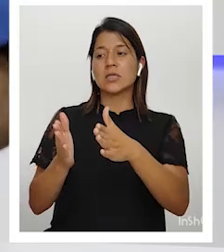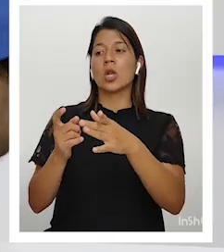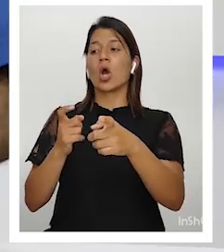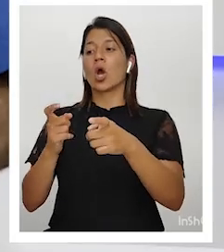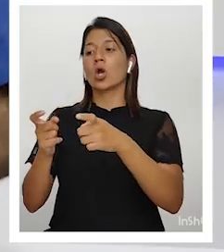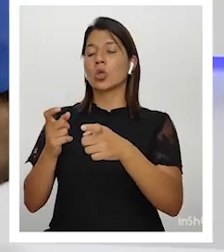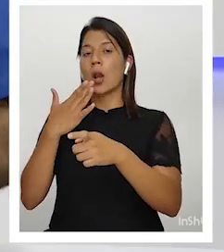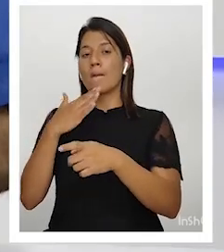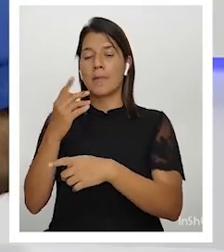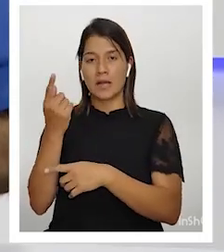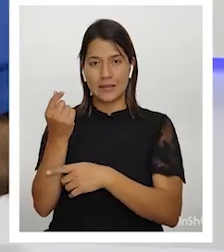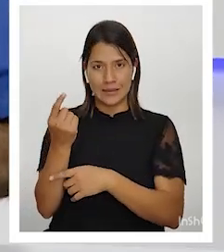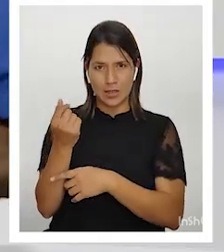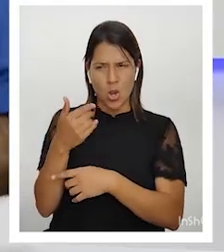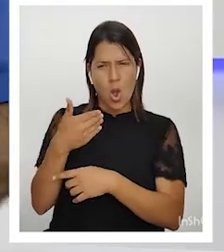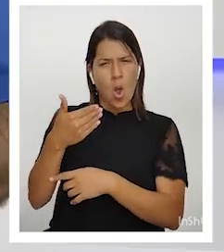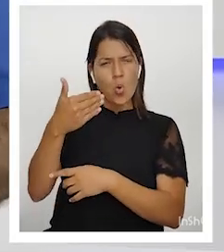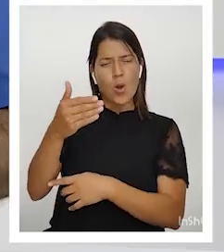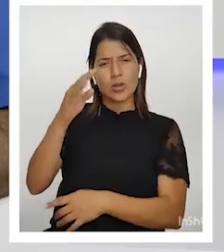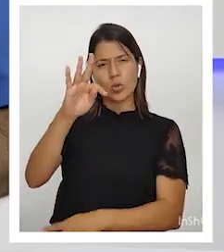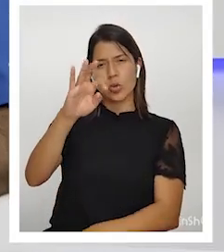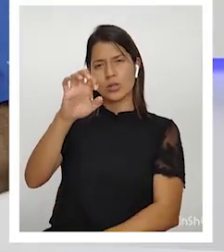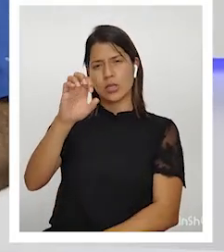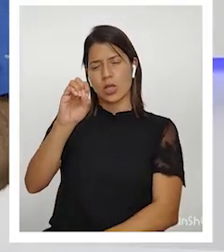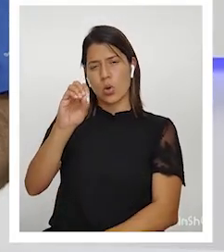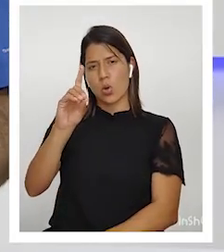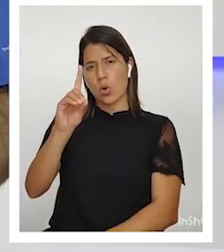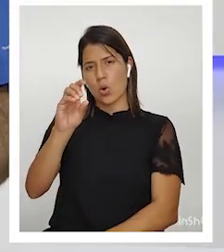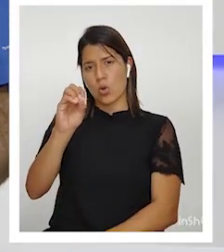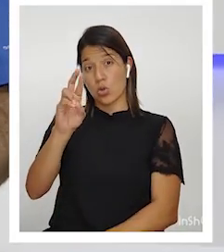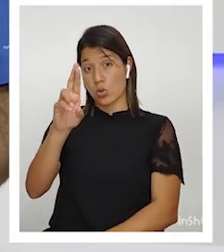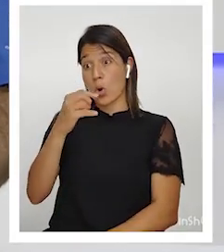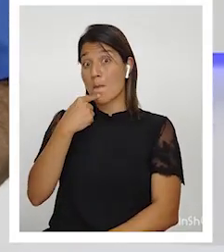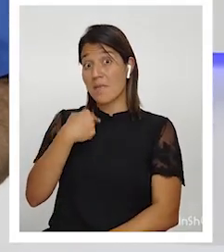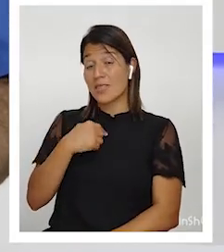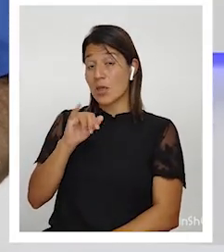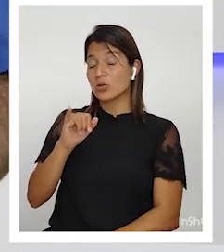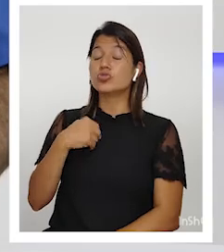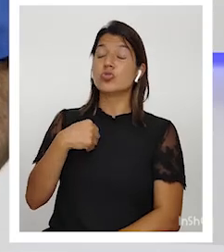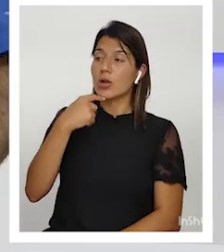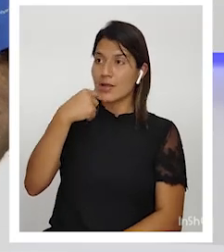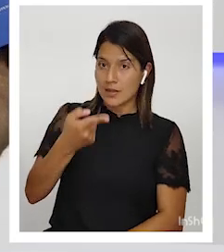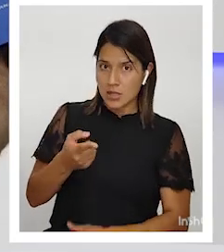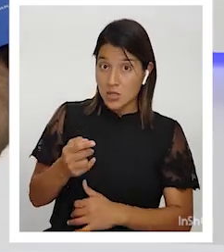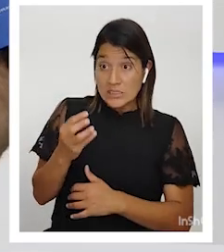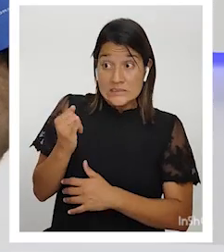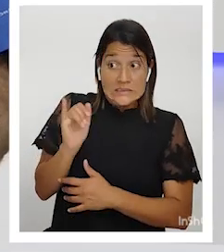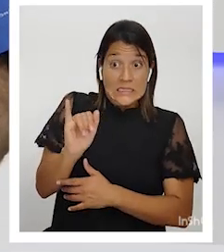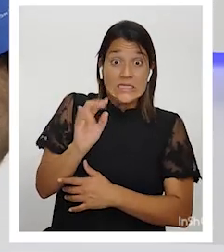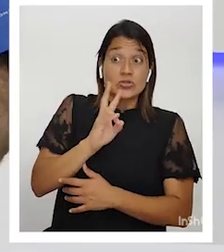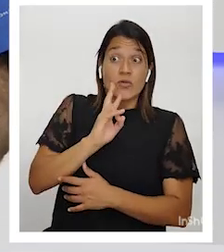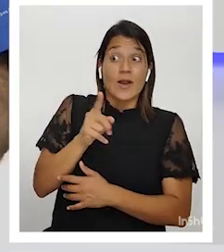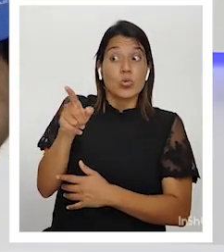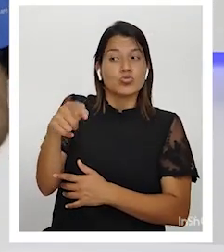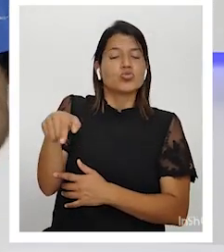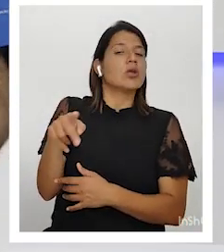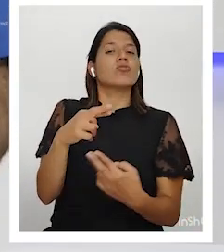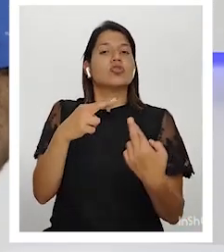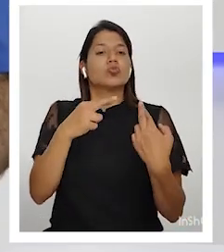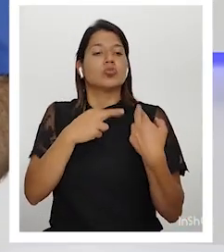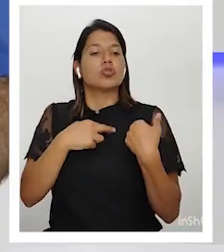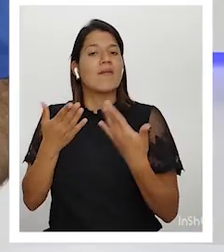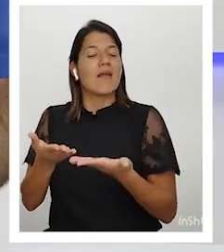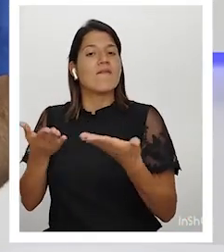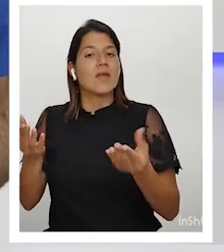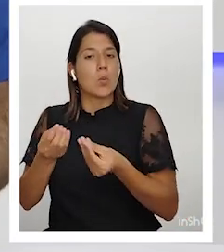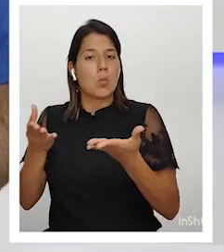plata. Cuando don Teodoro me contó eso yo le dije mire don Teodoro si eso es cierto y usted es responsable de los bienes públicos y tiene